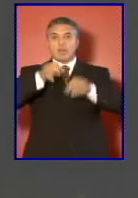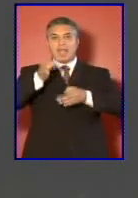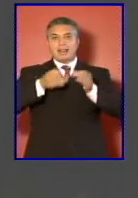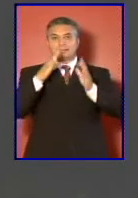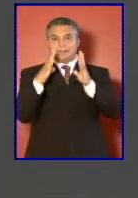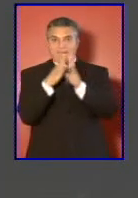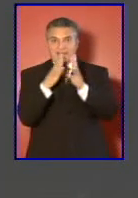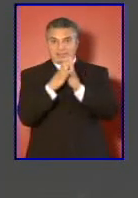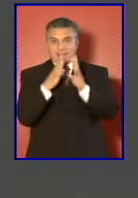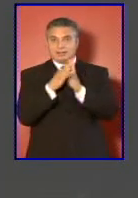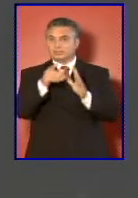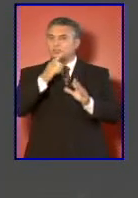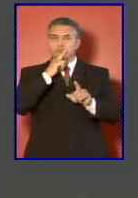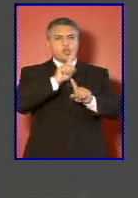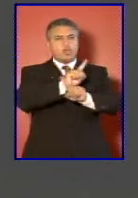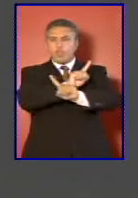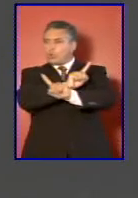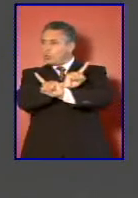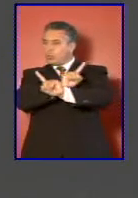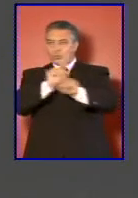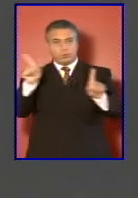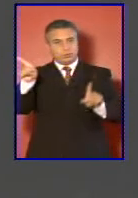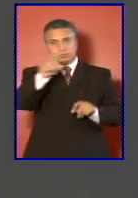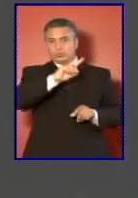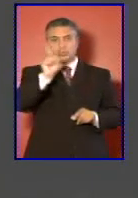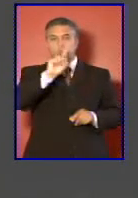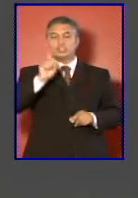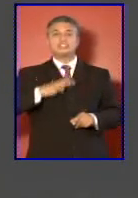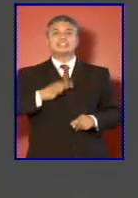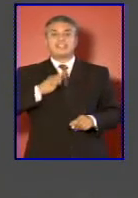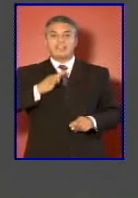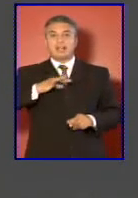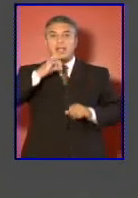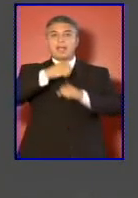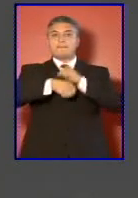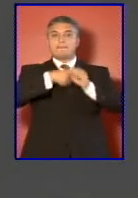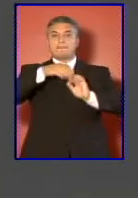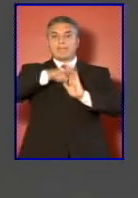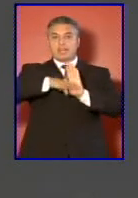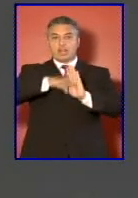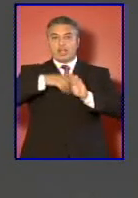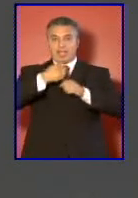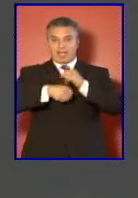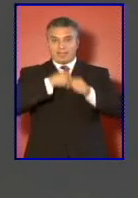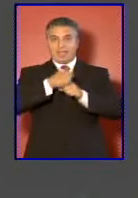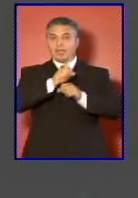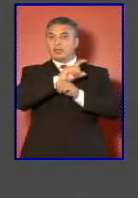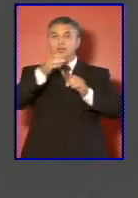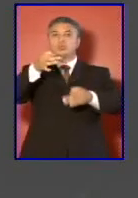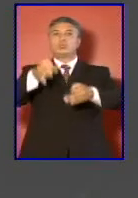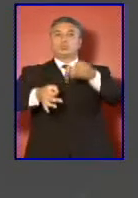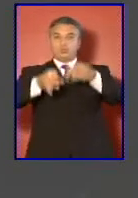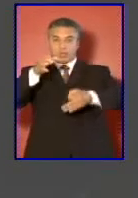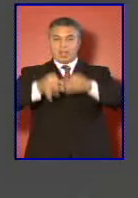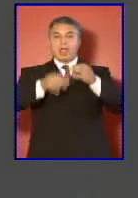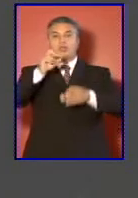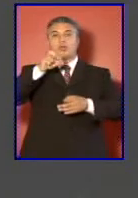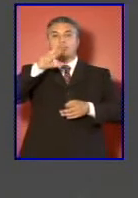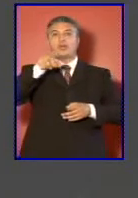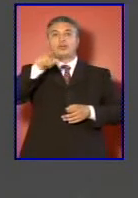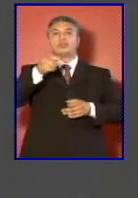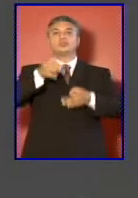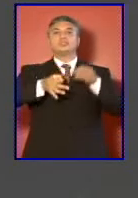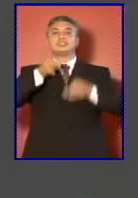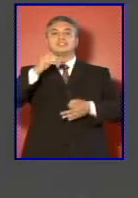estableciendo que ningún civil y menor de edad será juzgado por la justicia castrense pasando